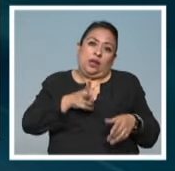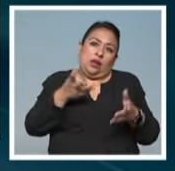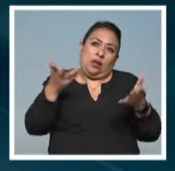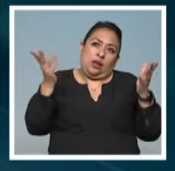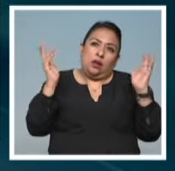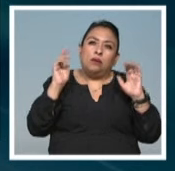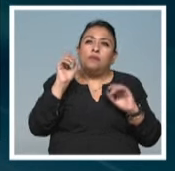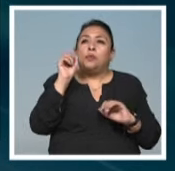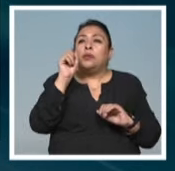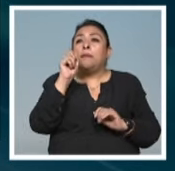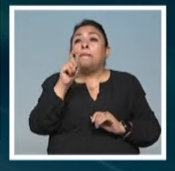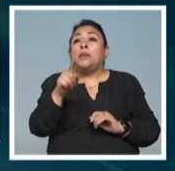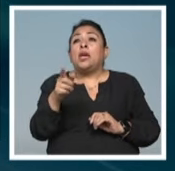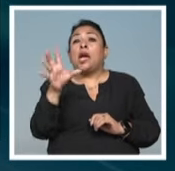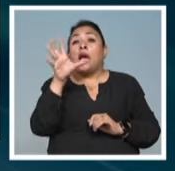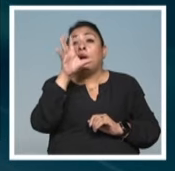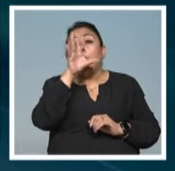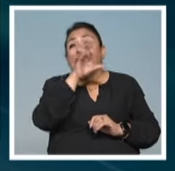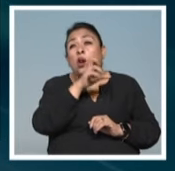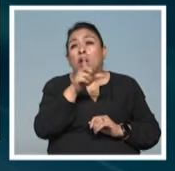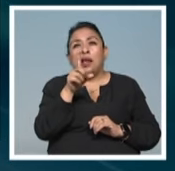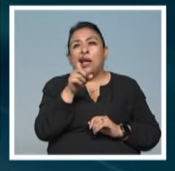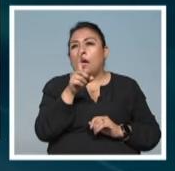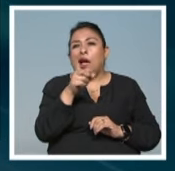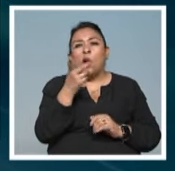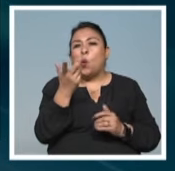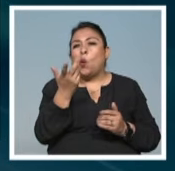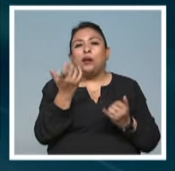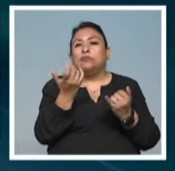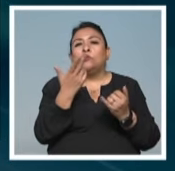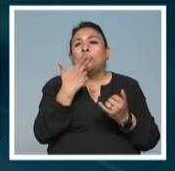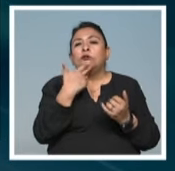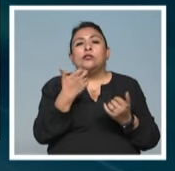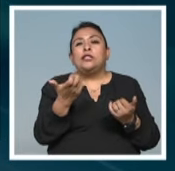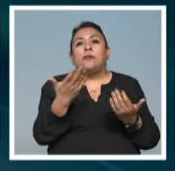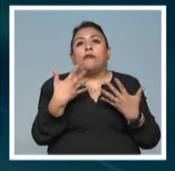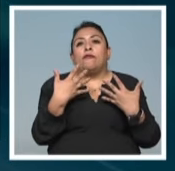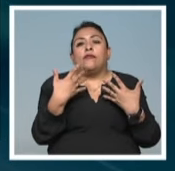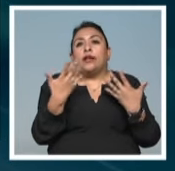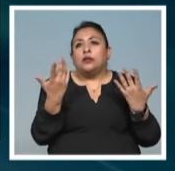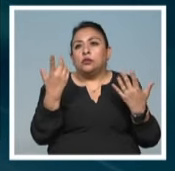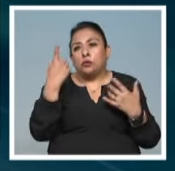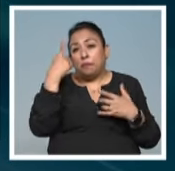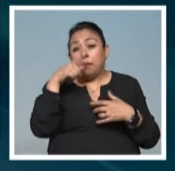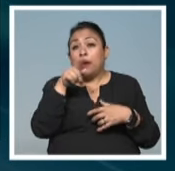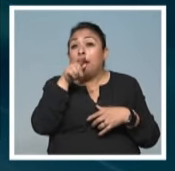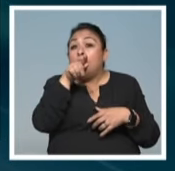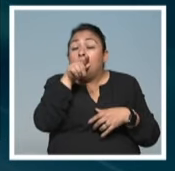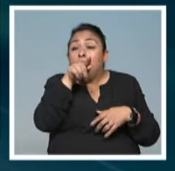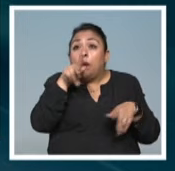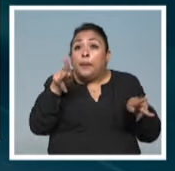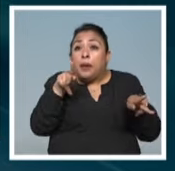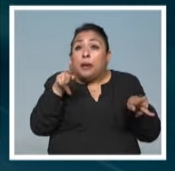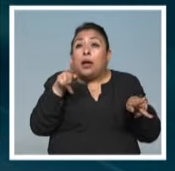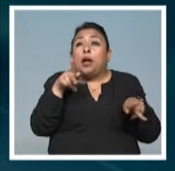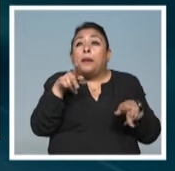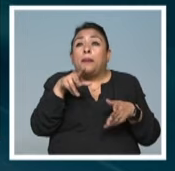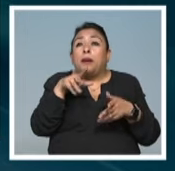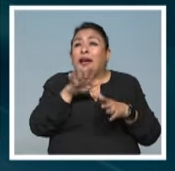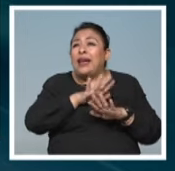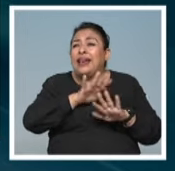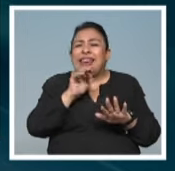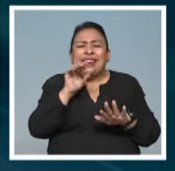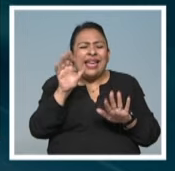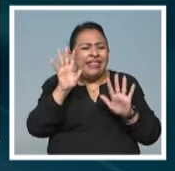además con el calor que está haciendo el agua no les surta el mismo efecto refrescante, para los colibríes venden inclusive algunos polvitos, no,